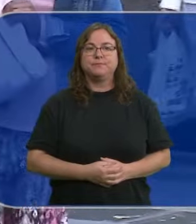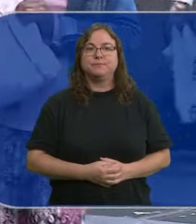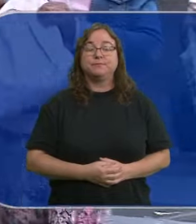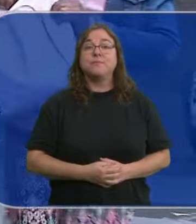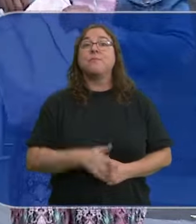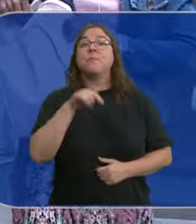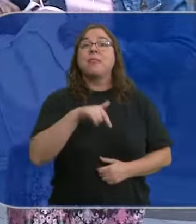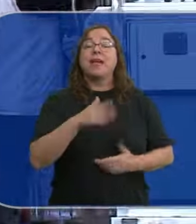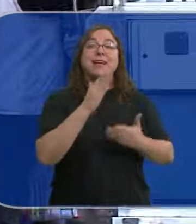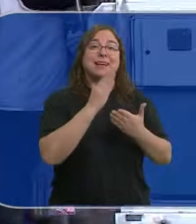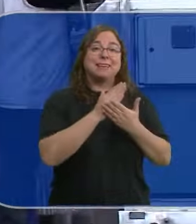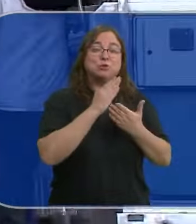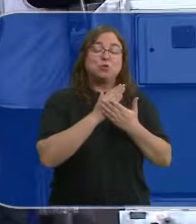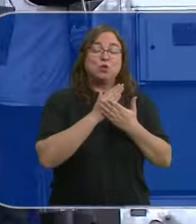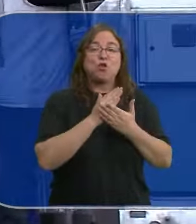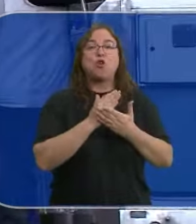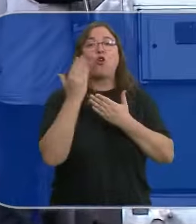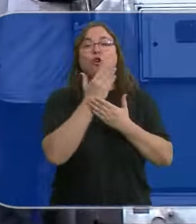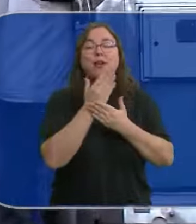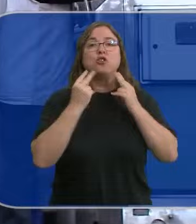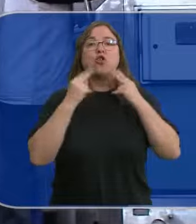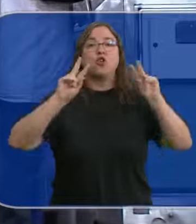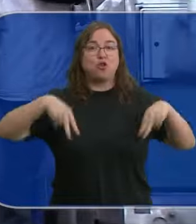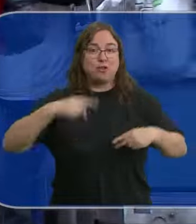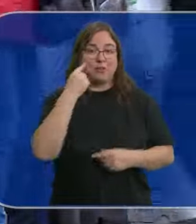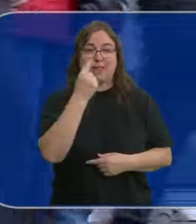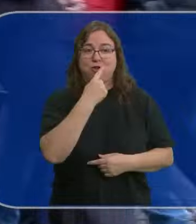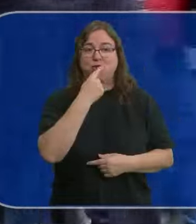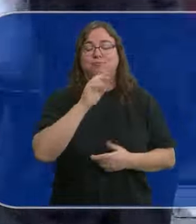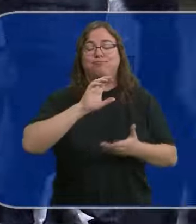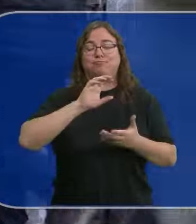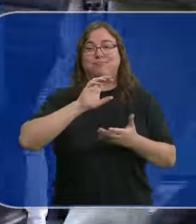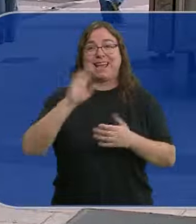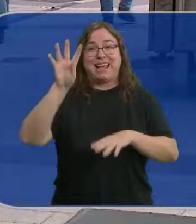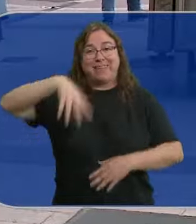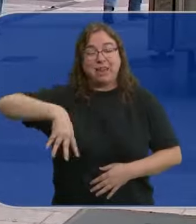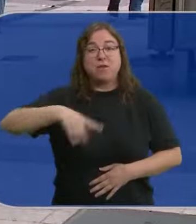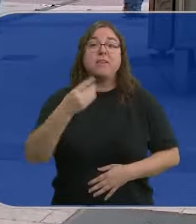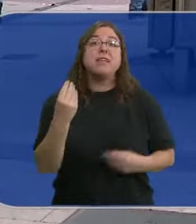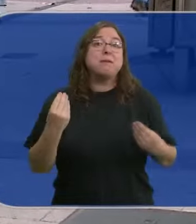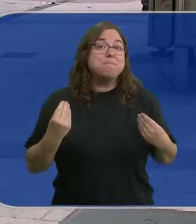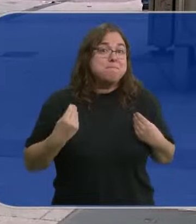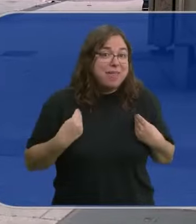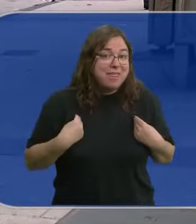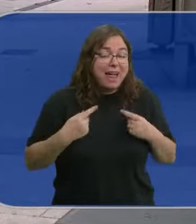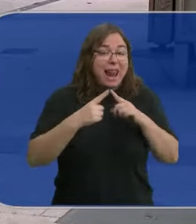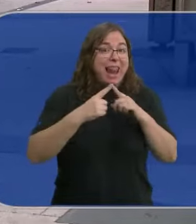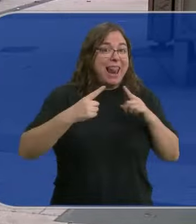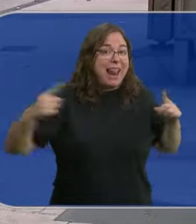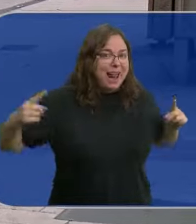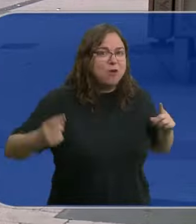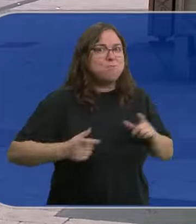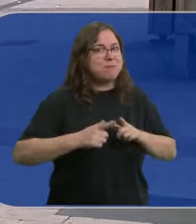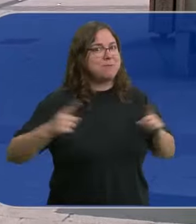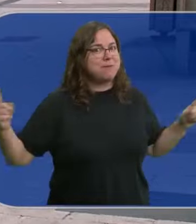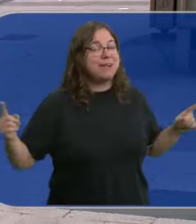Un reciente estudio del Colegio de Actuarios de Cataluña nos revela que la esperanza de vida es cada vez mayor. Este análisis indica que el mes de nacimiento podría